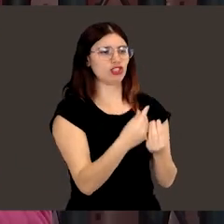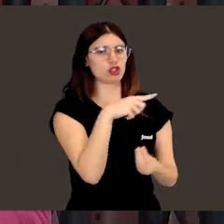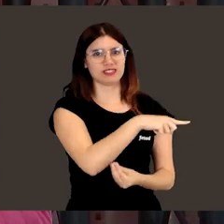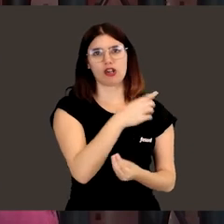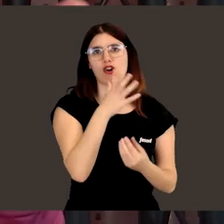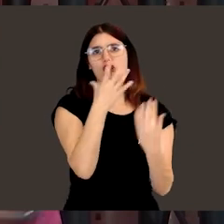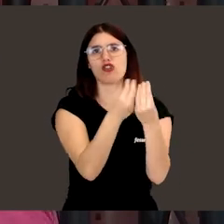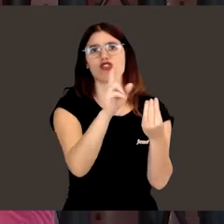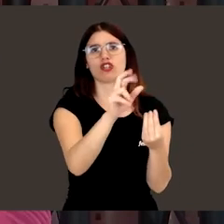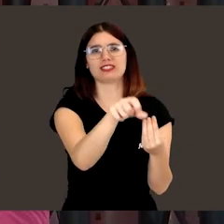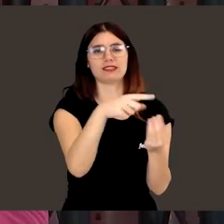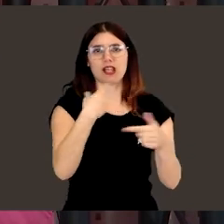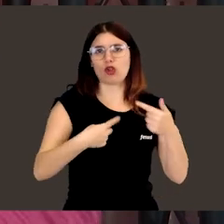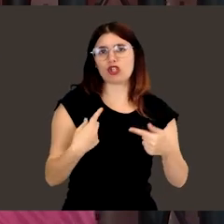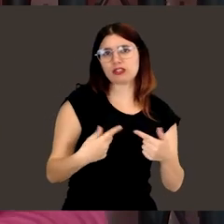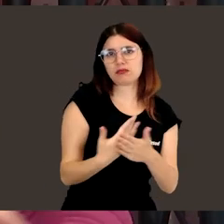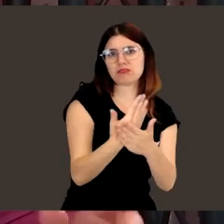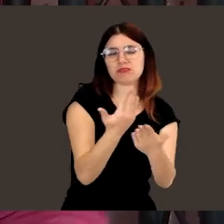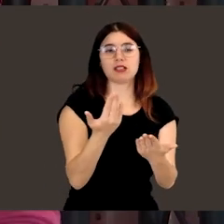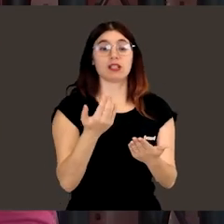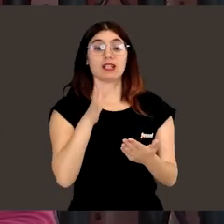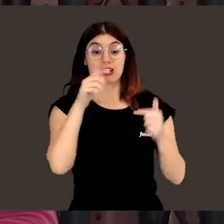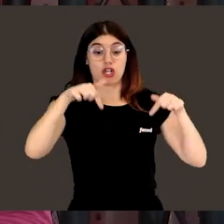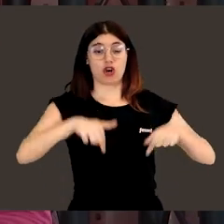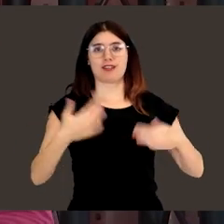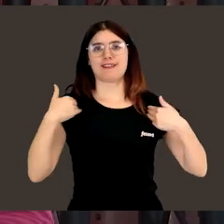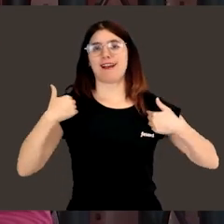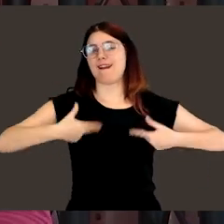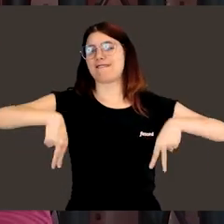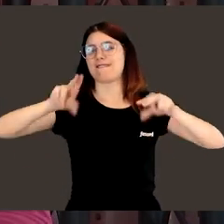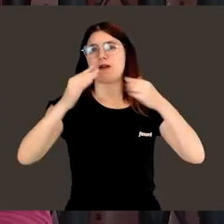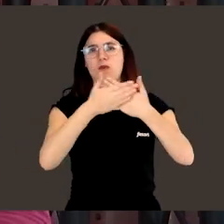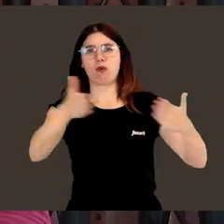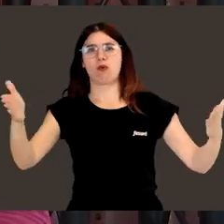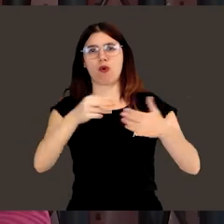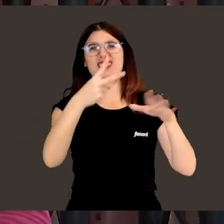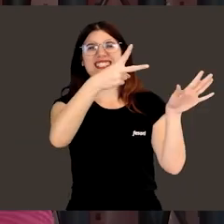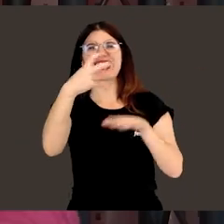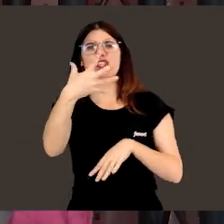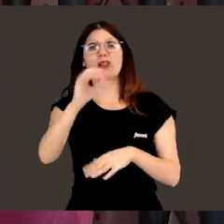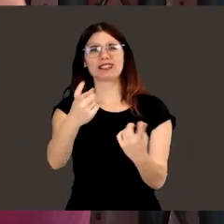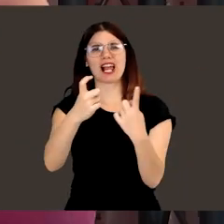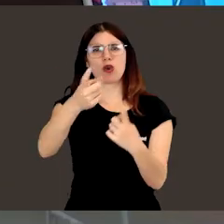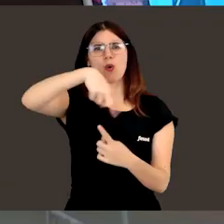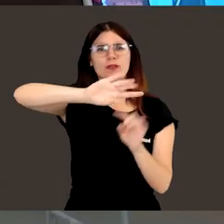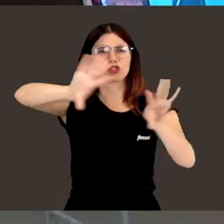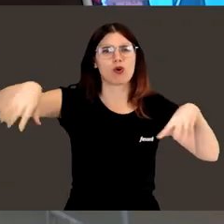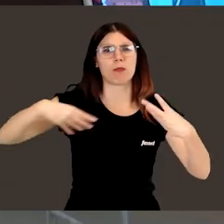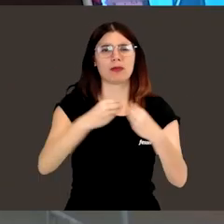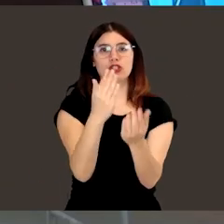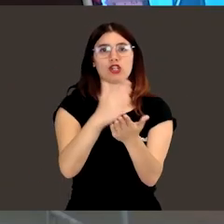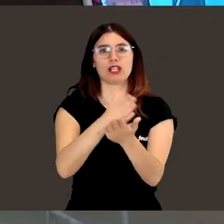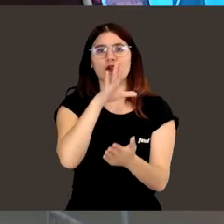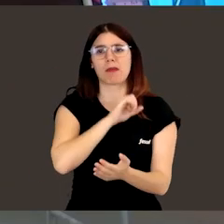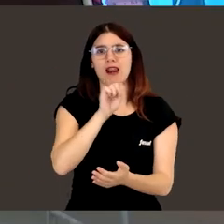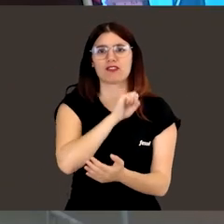contigo, con Rosetta, que ha sido el día a día. Y luego hoy, que ya ha sido la explosión, con todo el colegio, 750 alumnos